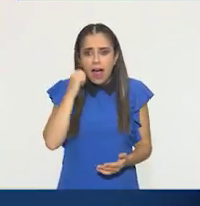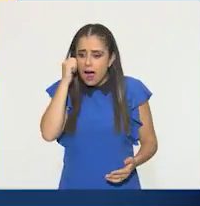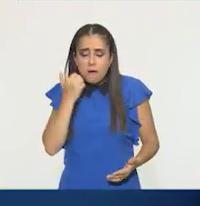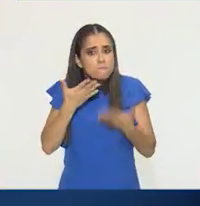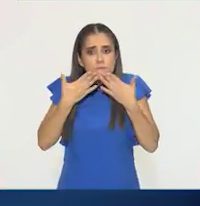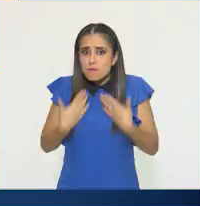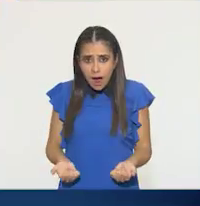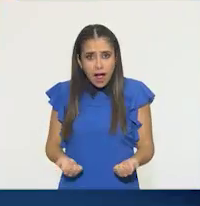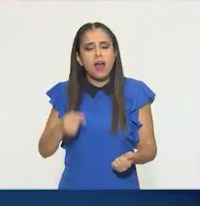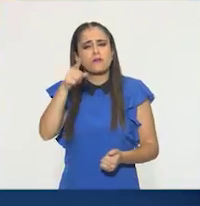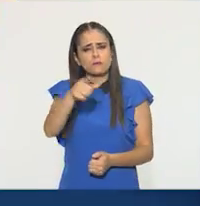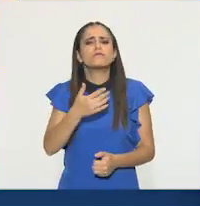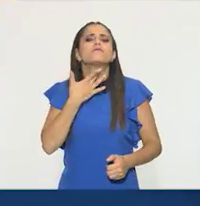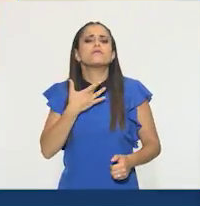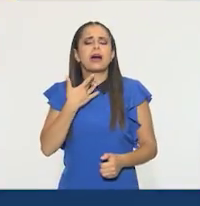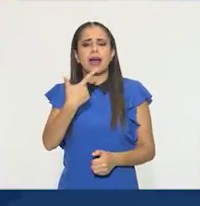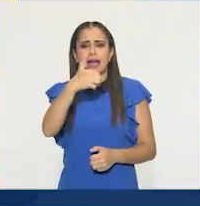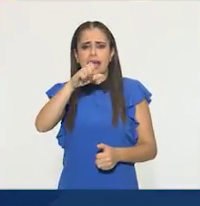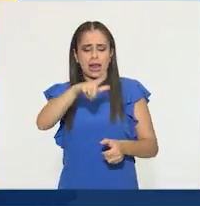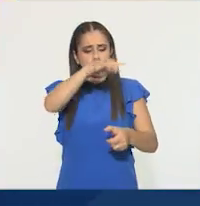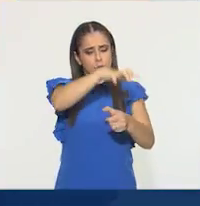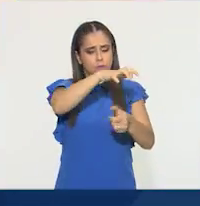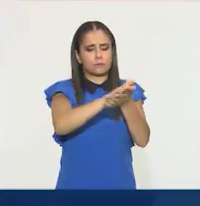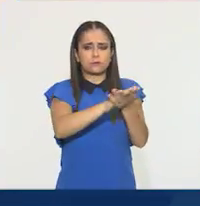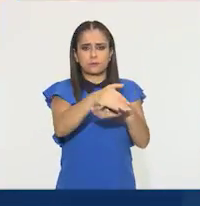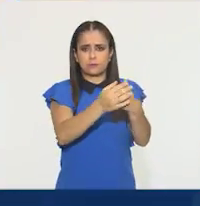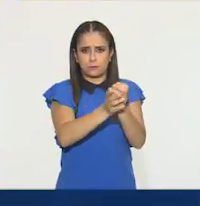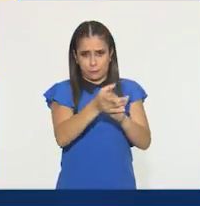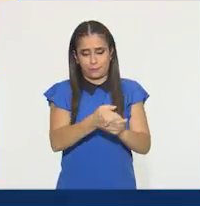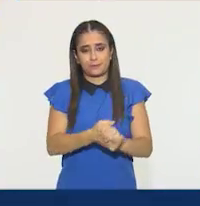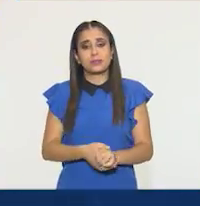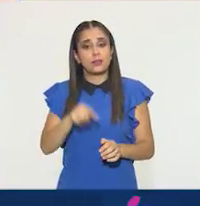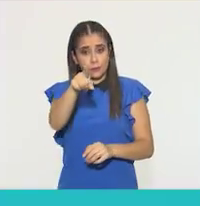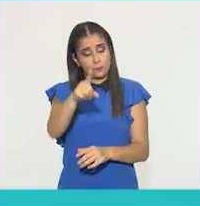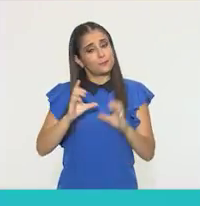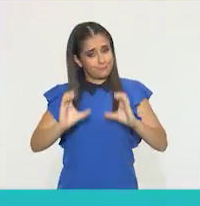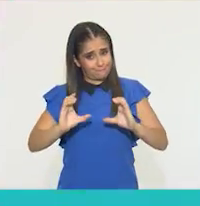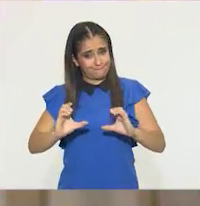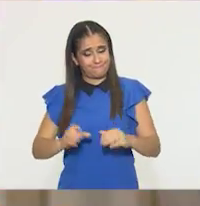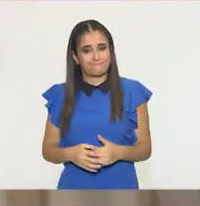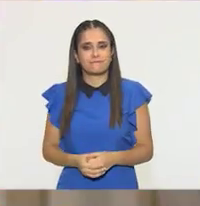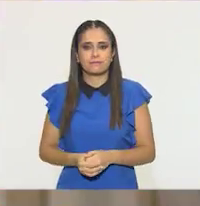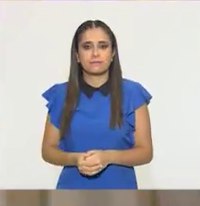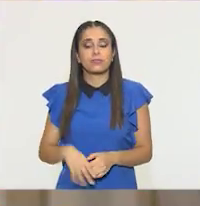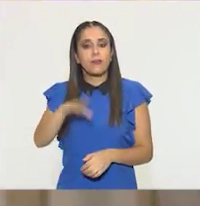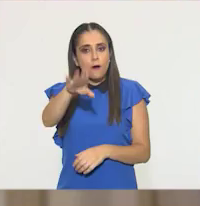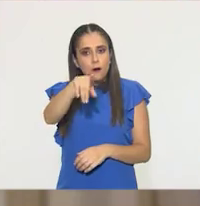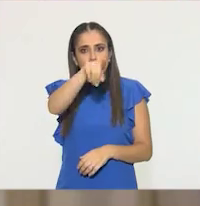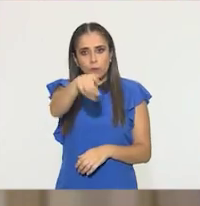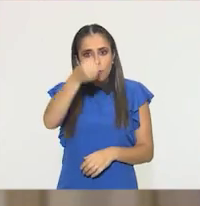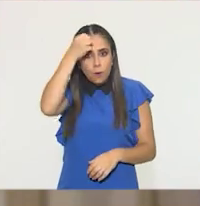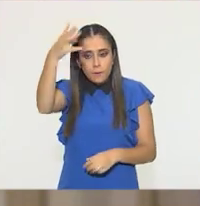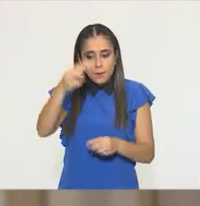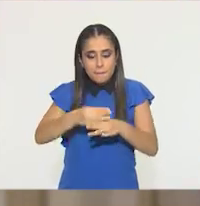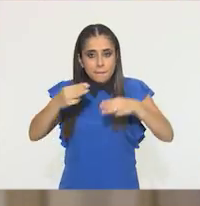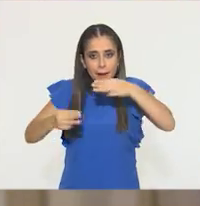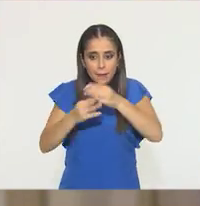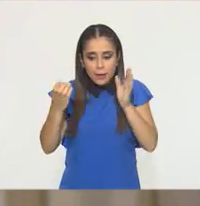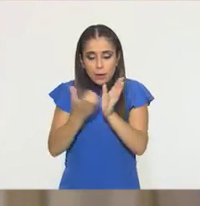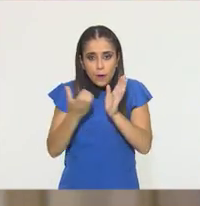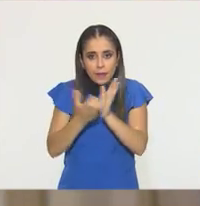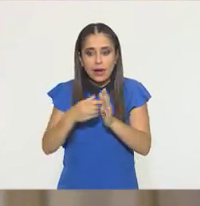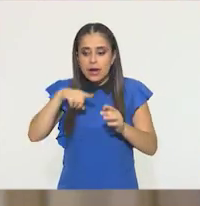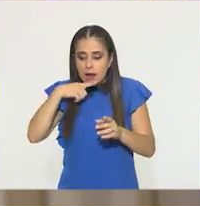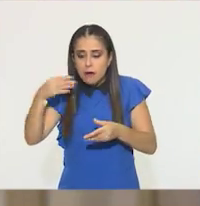jabón, usa desinfectantes a base de alcohol. ¡Cuídate! No olvides tus materiales para